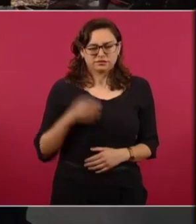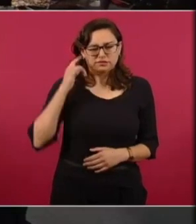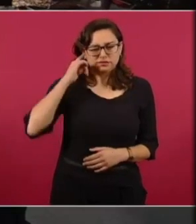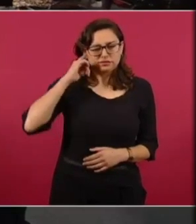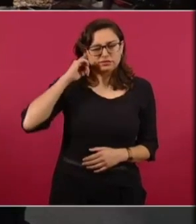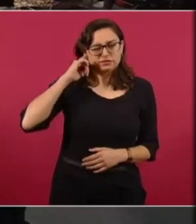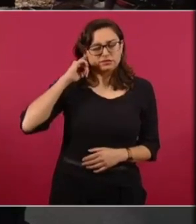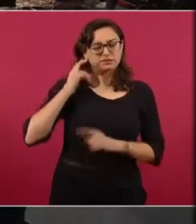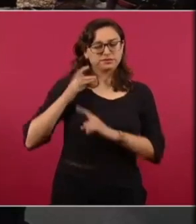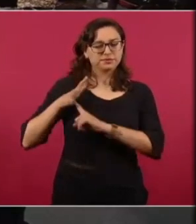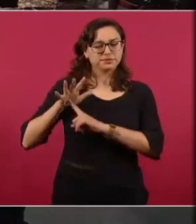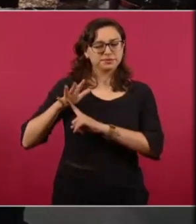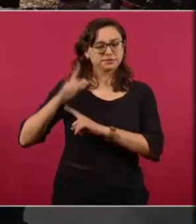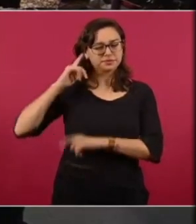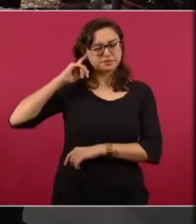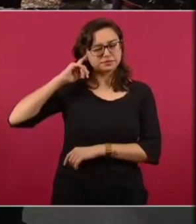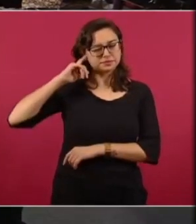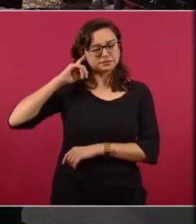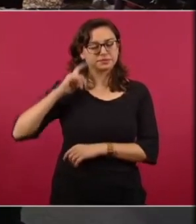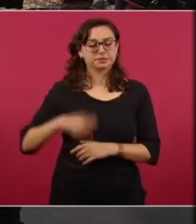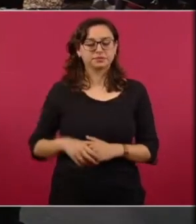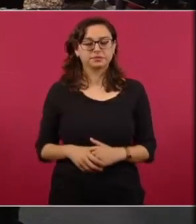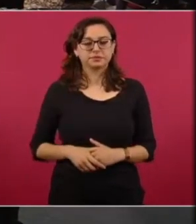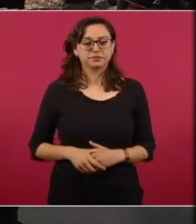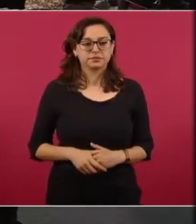hay explicación